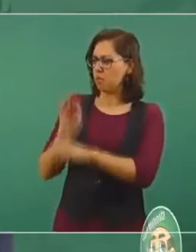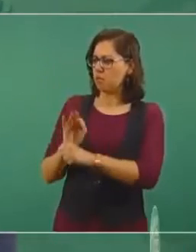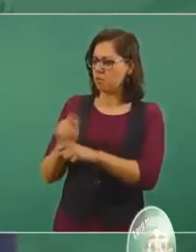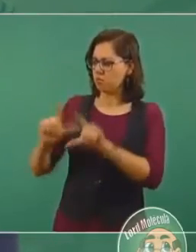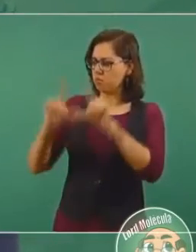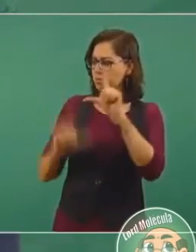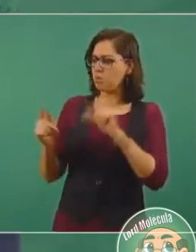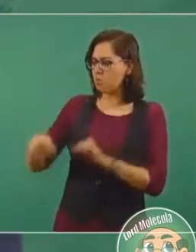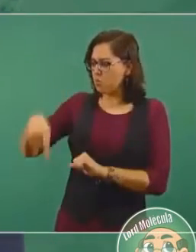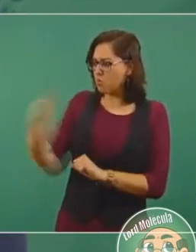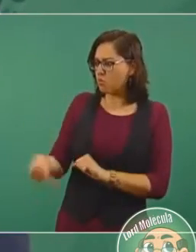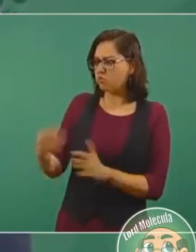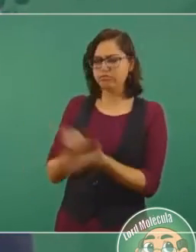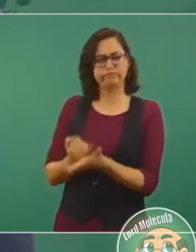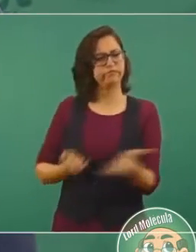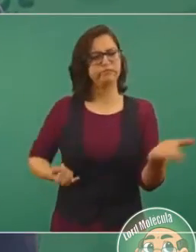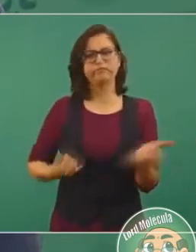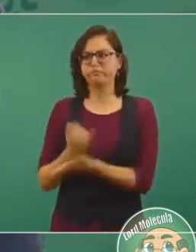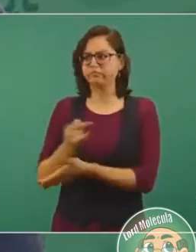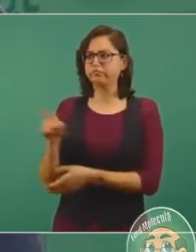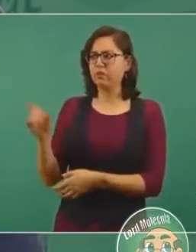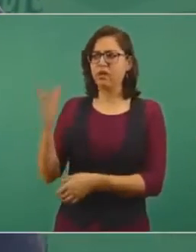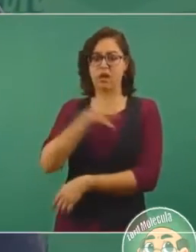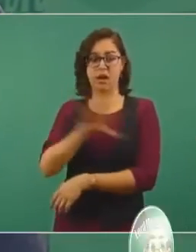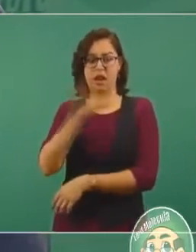tomó la decisión de expropiar el petróleo.